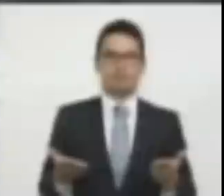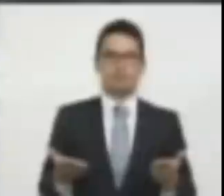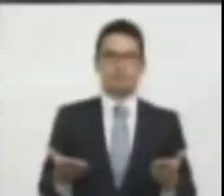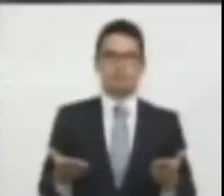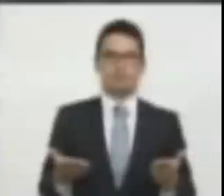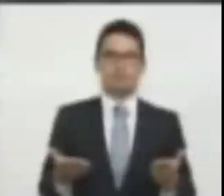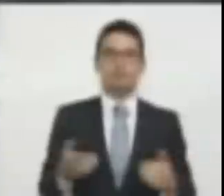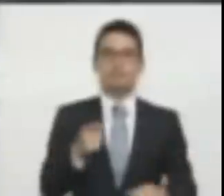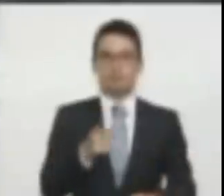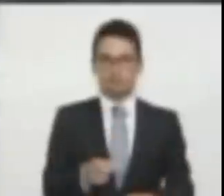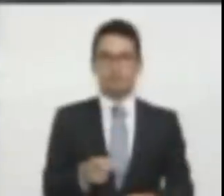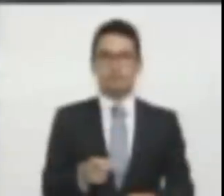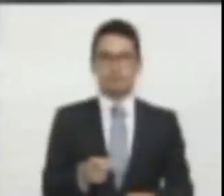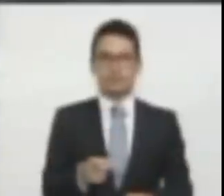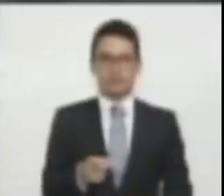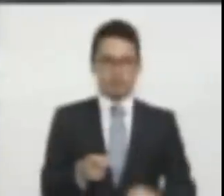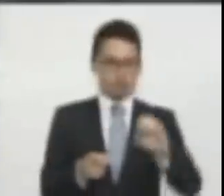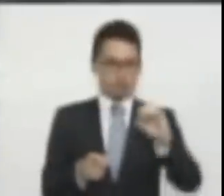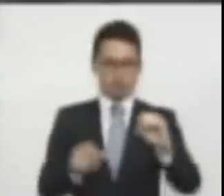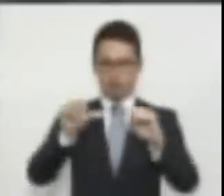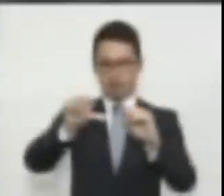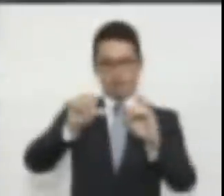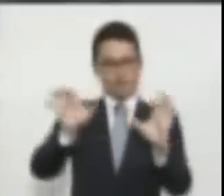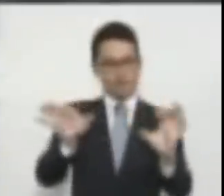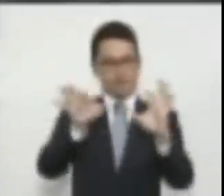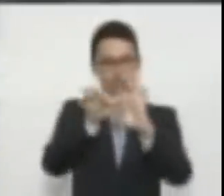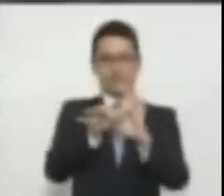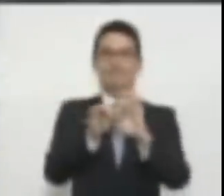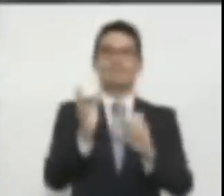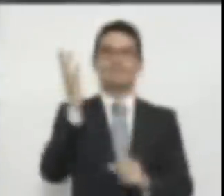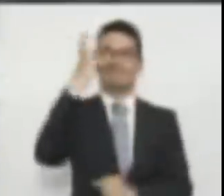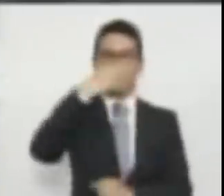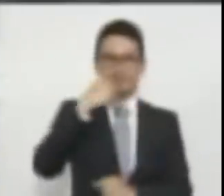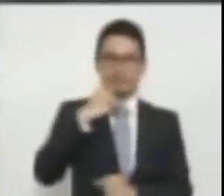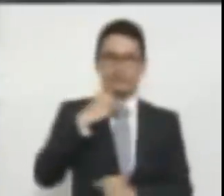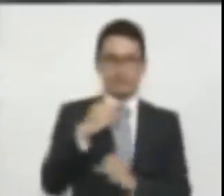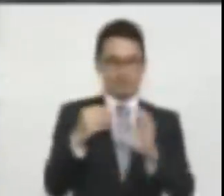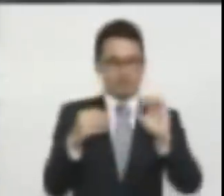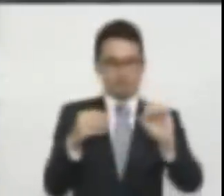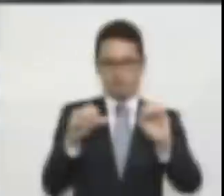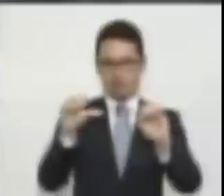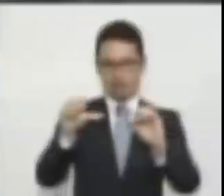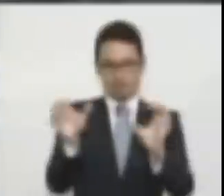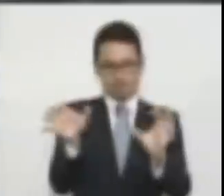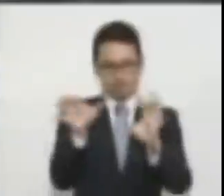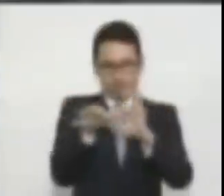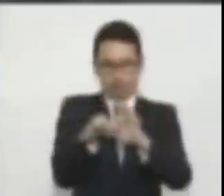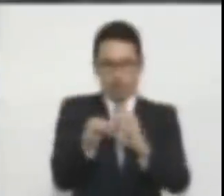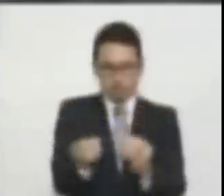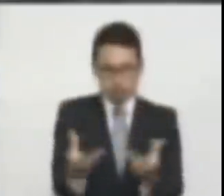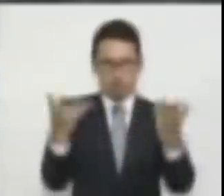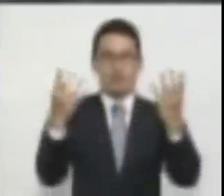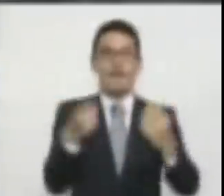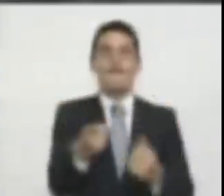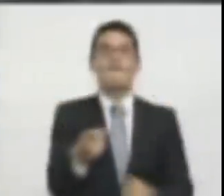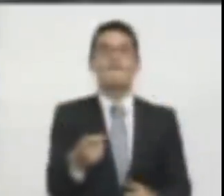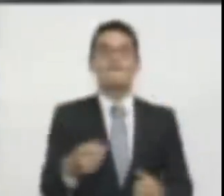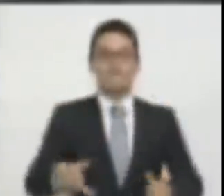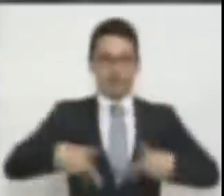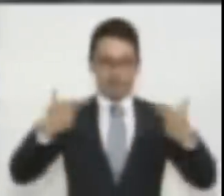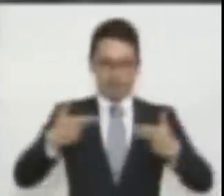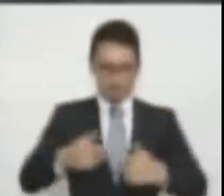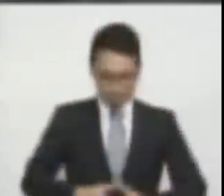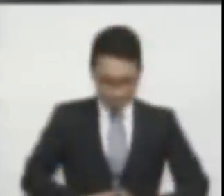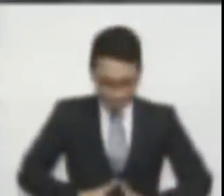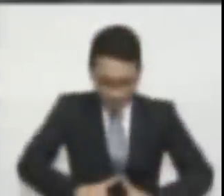una unión bellísima. La unión que genera vida. La unión